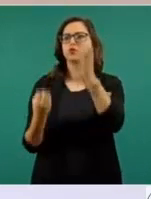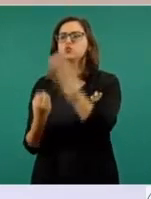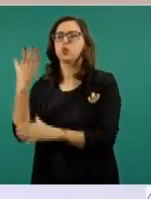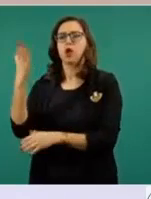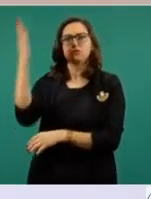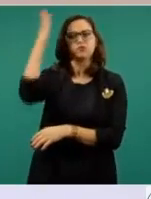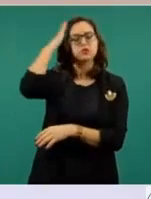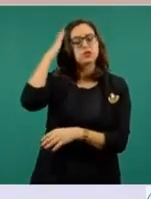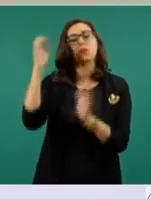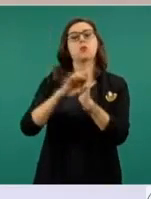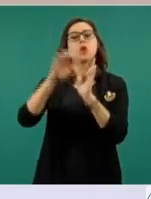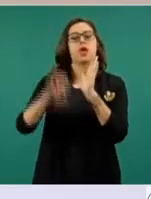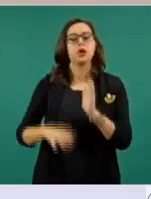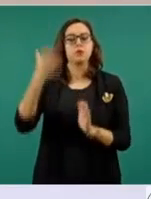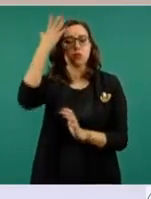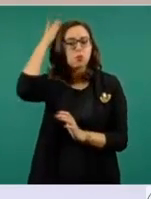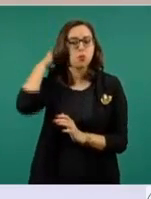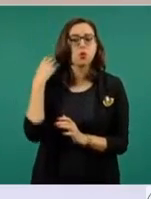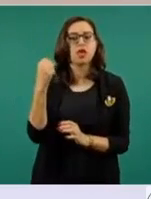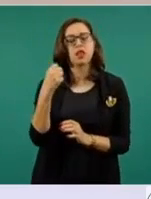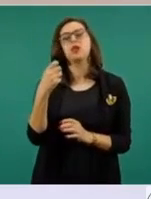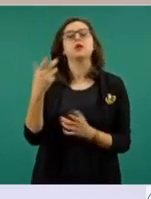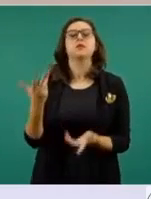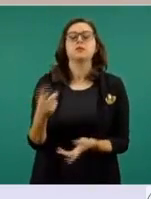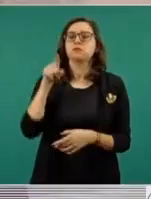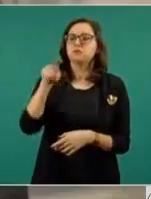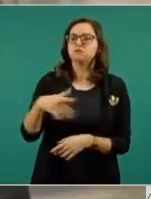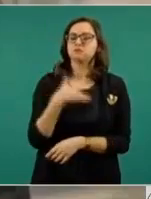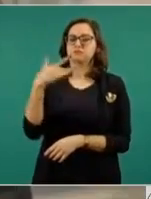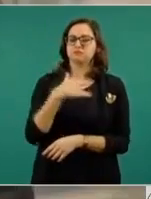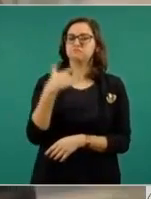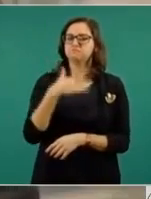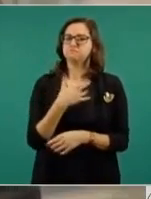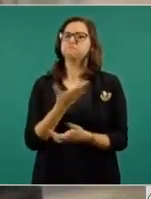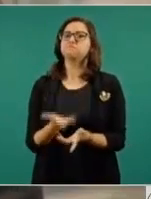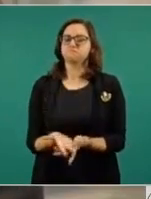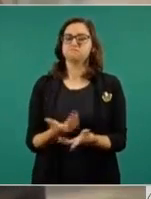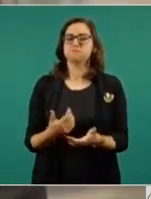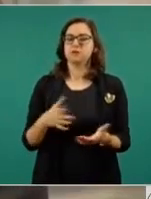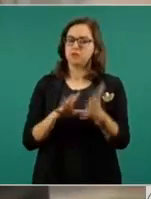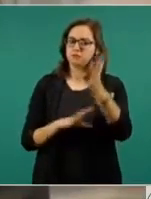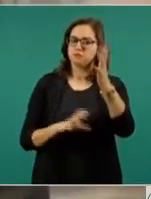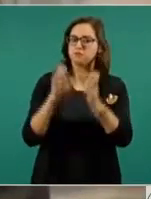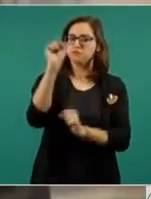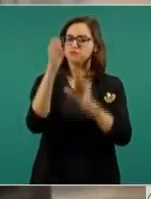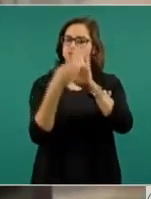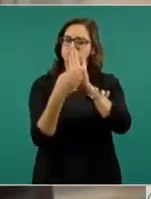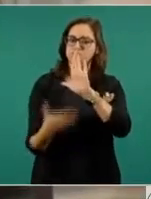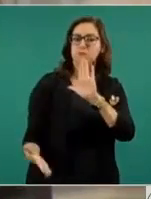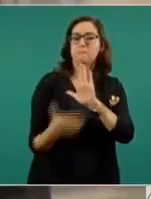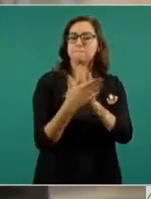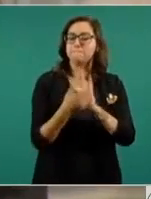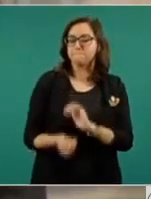sentimientos de la nación, cuyos principios fueron la base de la primera carta magna concebida